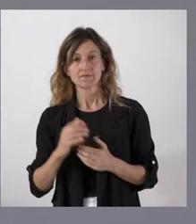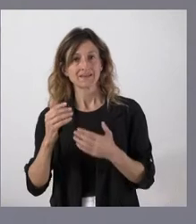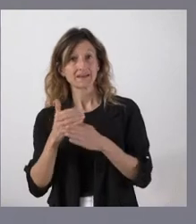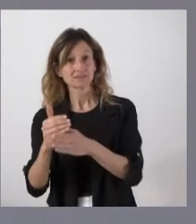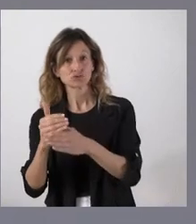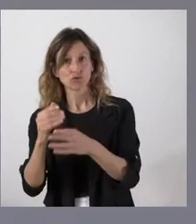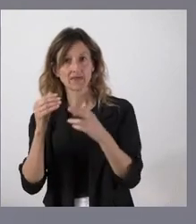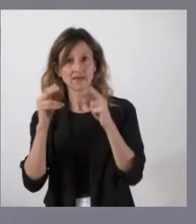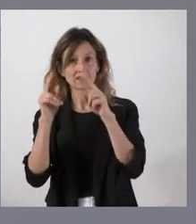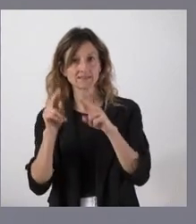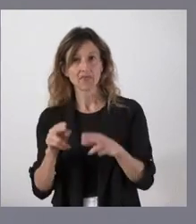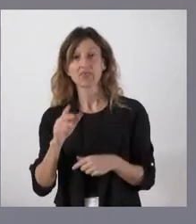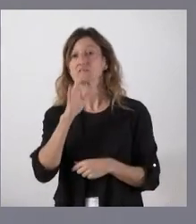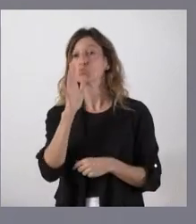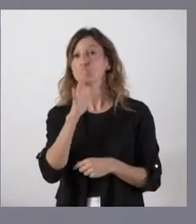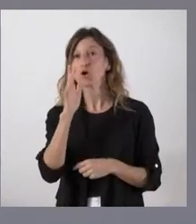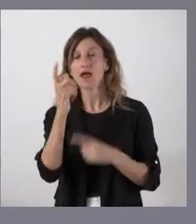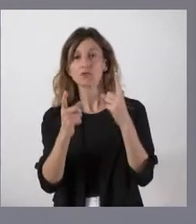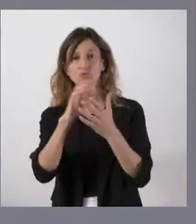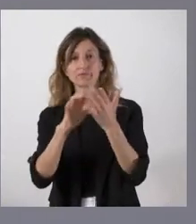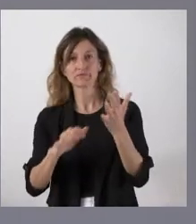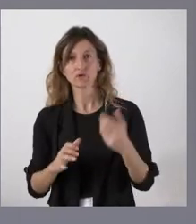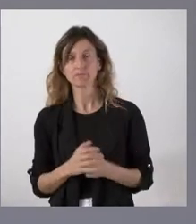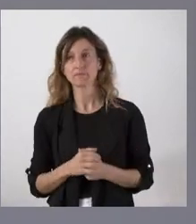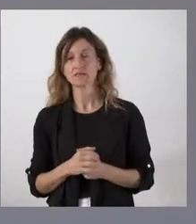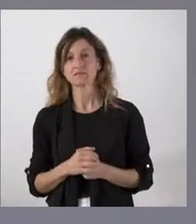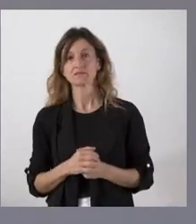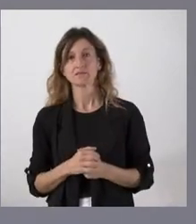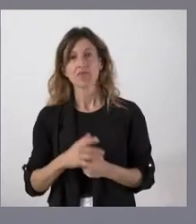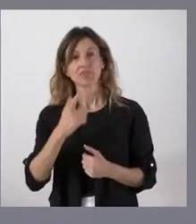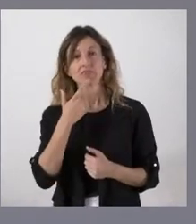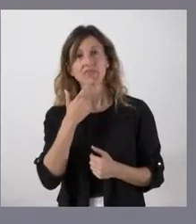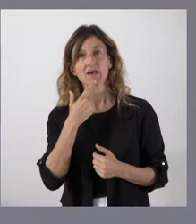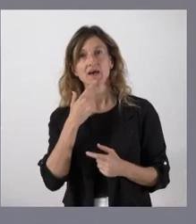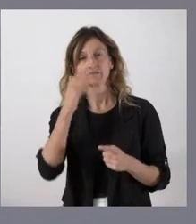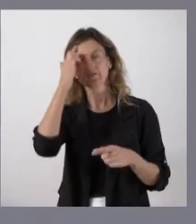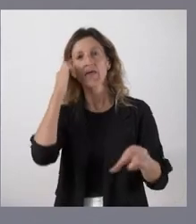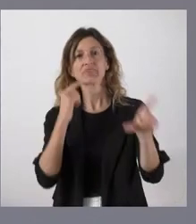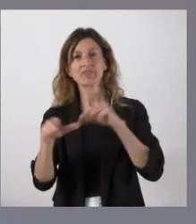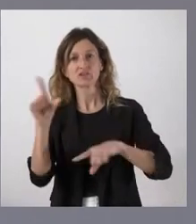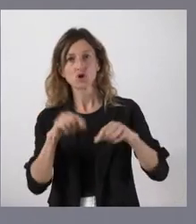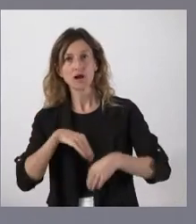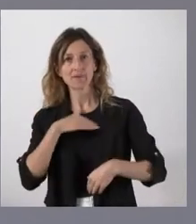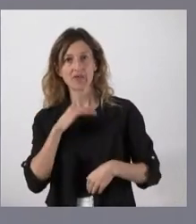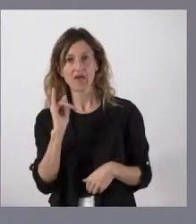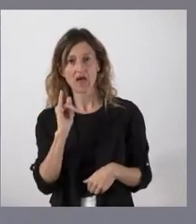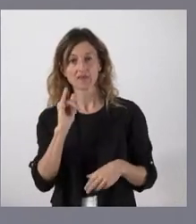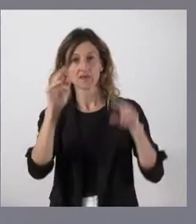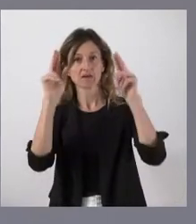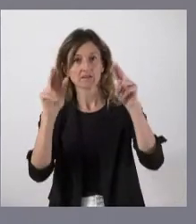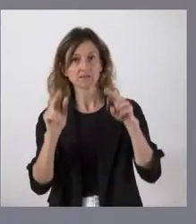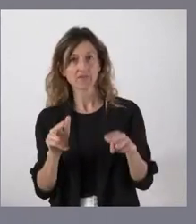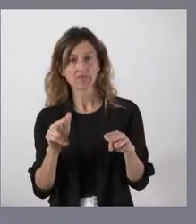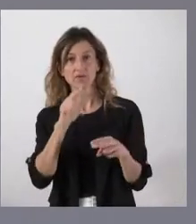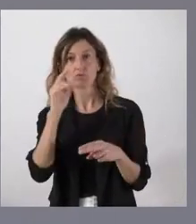¿Por qué? Porque había algunos informes que nos señalaban que sí teníamos capacidad de decidir sobre aquellas residencias de las